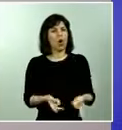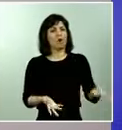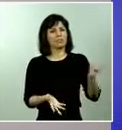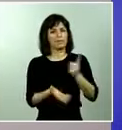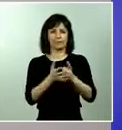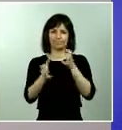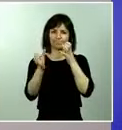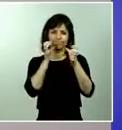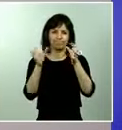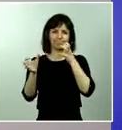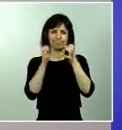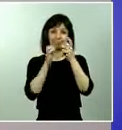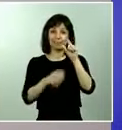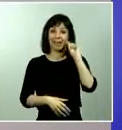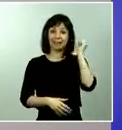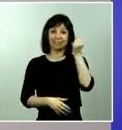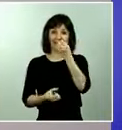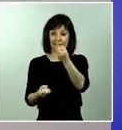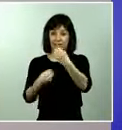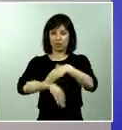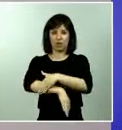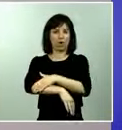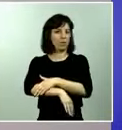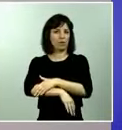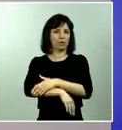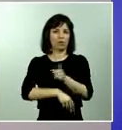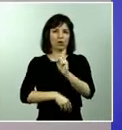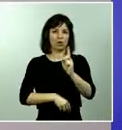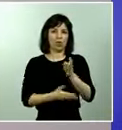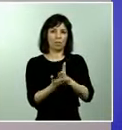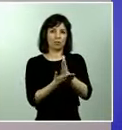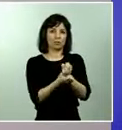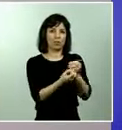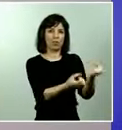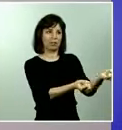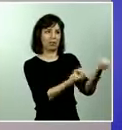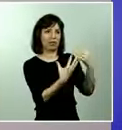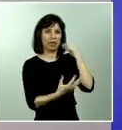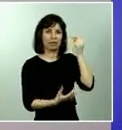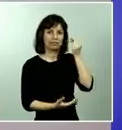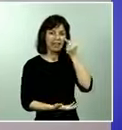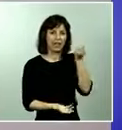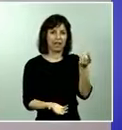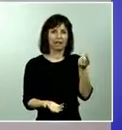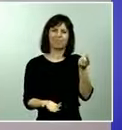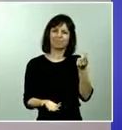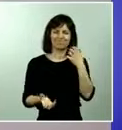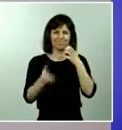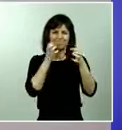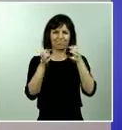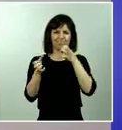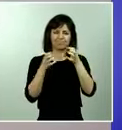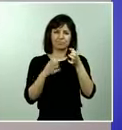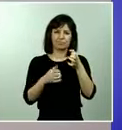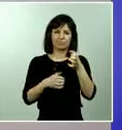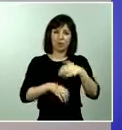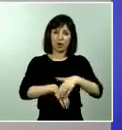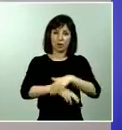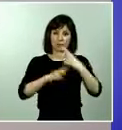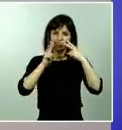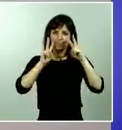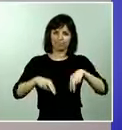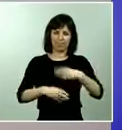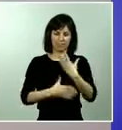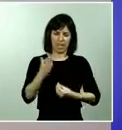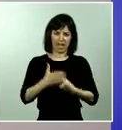comunicación de muchas de las decisiones del gobierno. Yo quería saber si reconoce el gobierno errores propios en la coordinación. Por otro